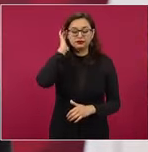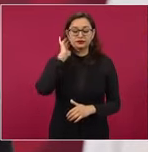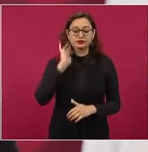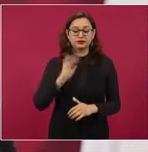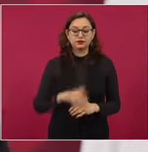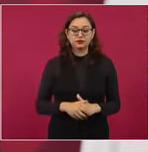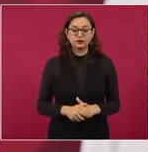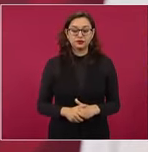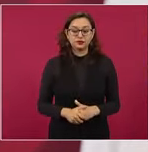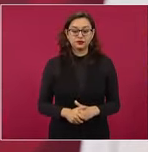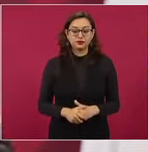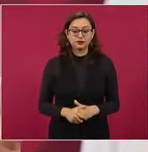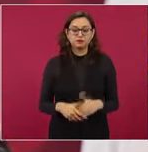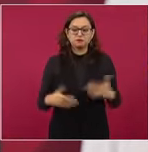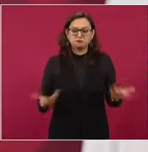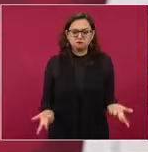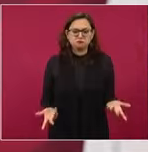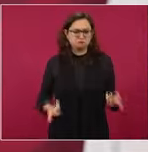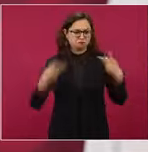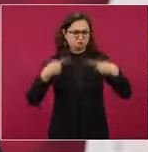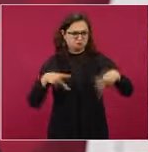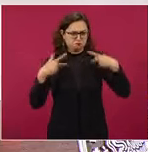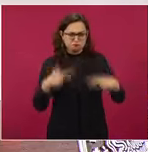no todo el que tiene es malvado.